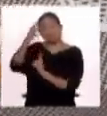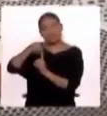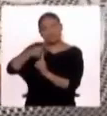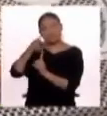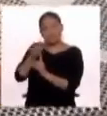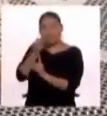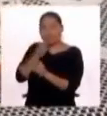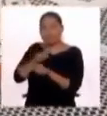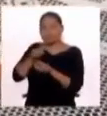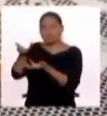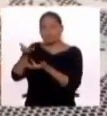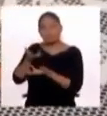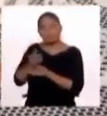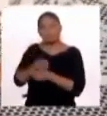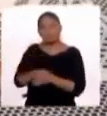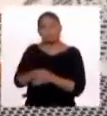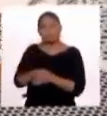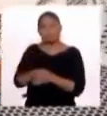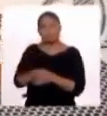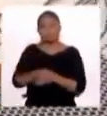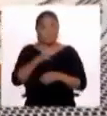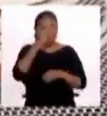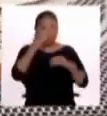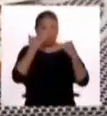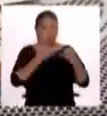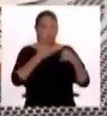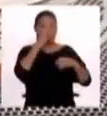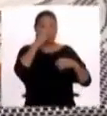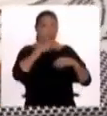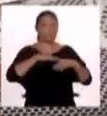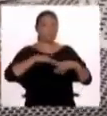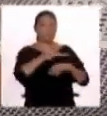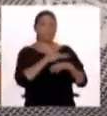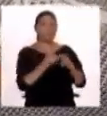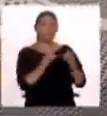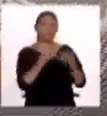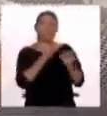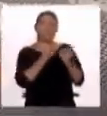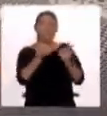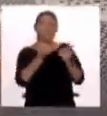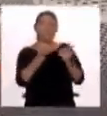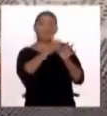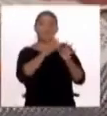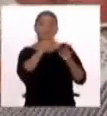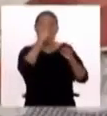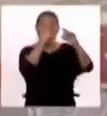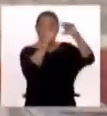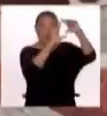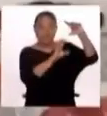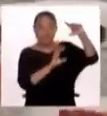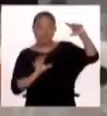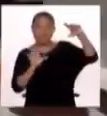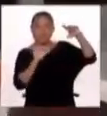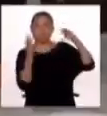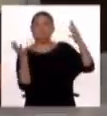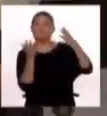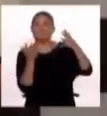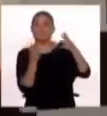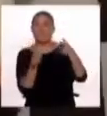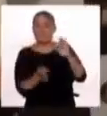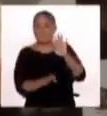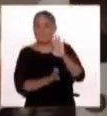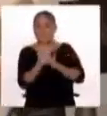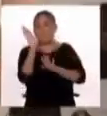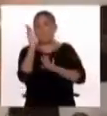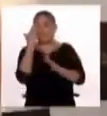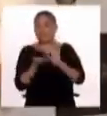el número de niños con anemia, ¿cuáles son las principales ciudades? En este caso, las regiones con mayor índice de